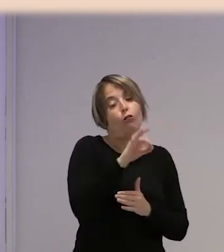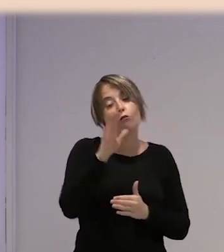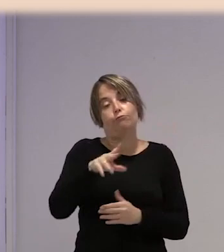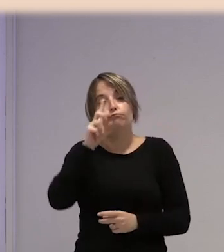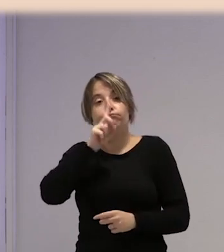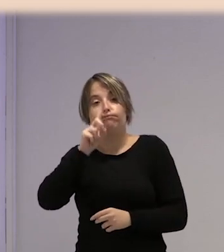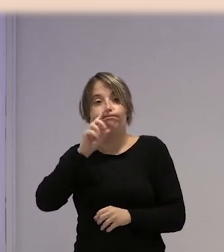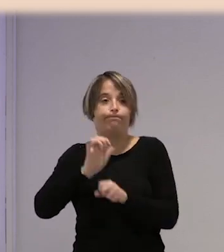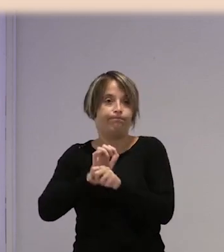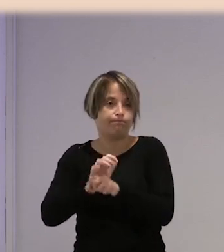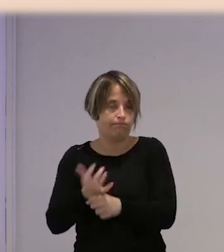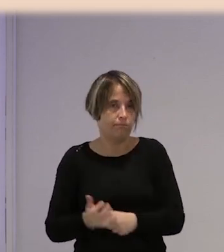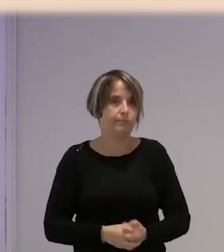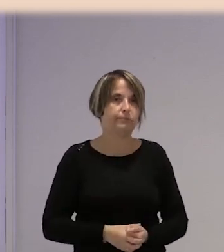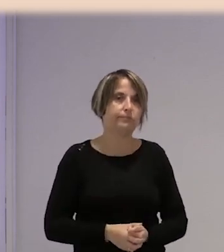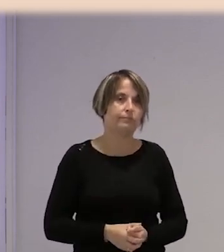prostituyéndose.